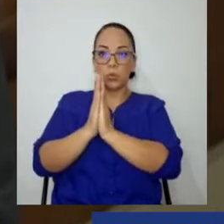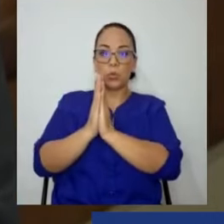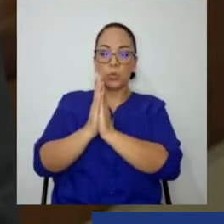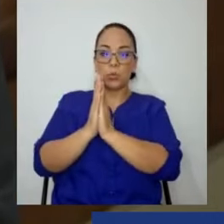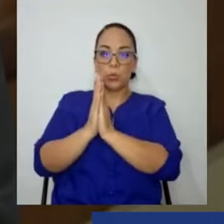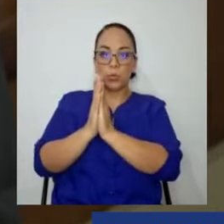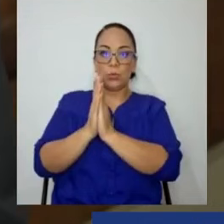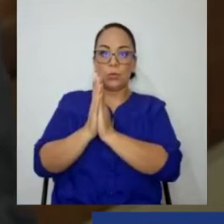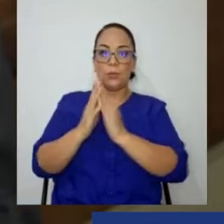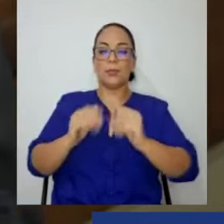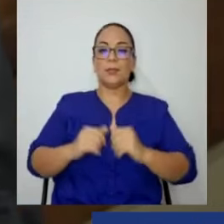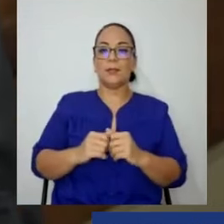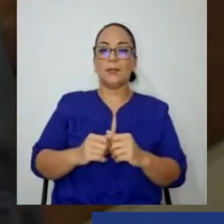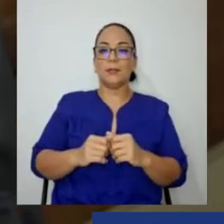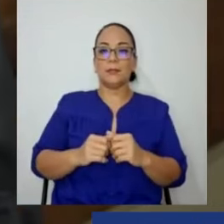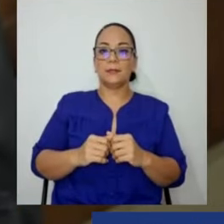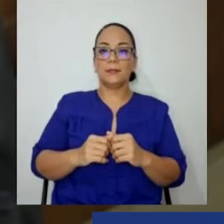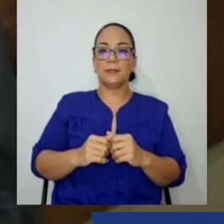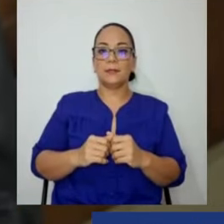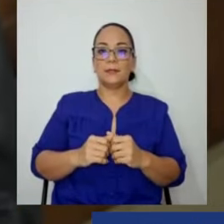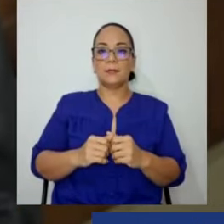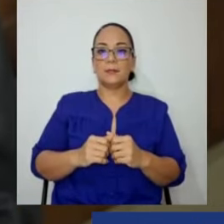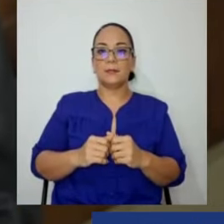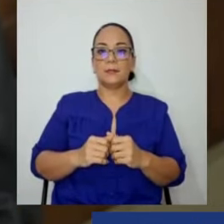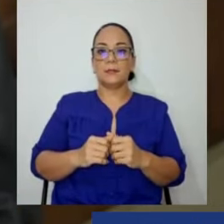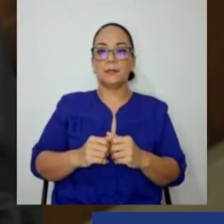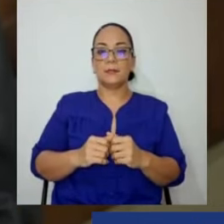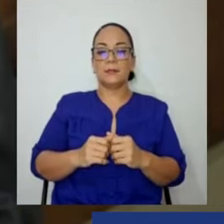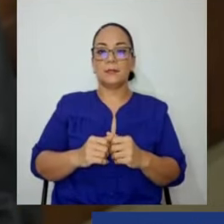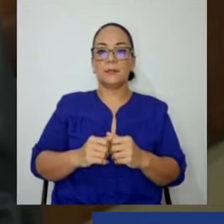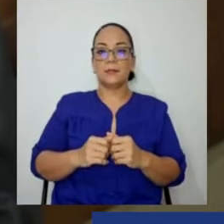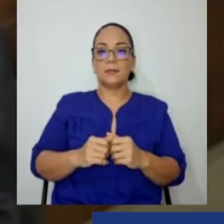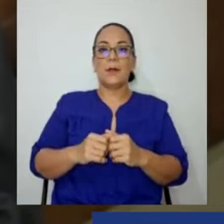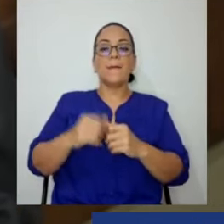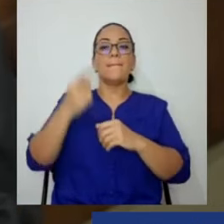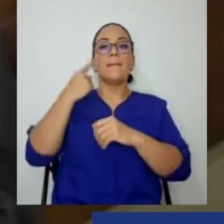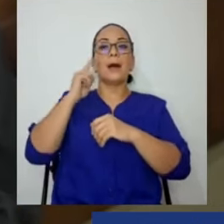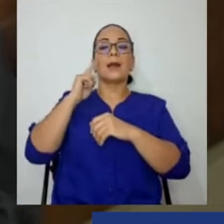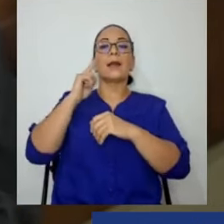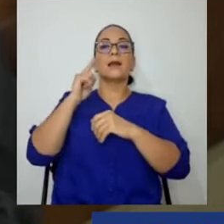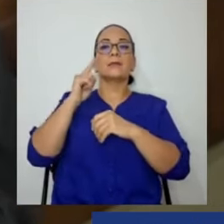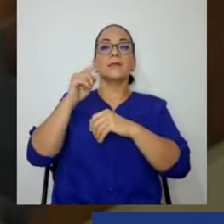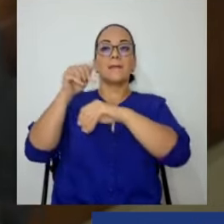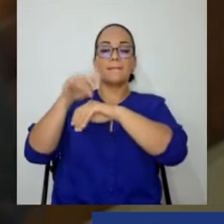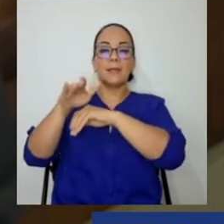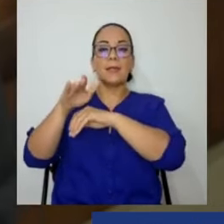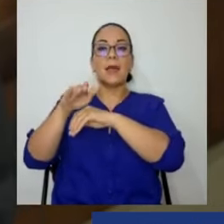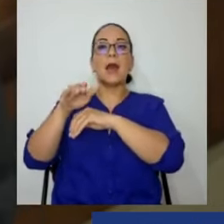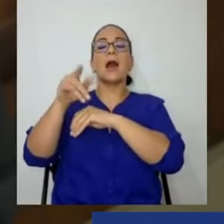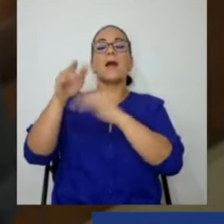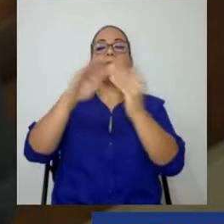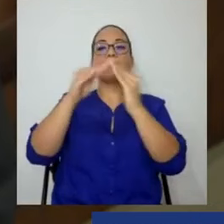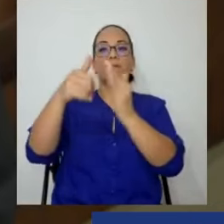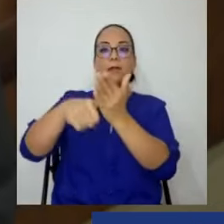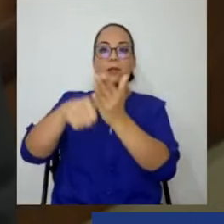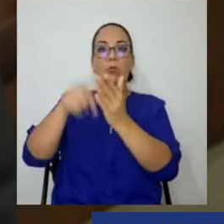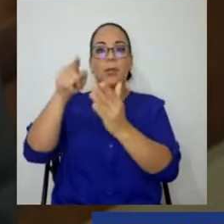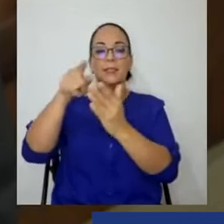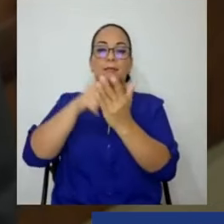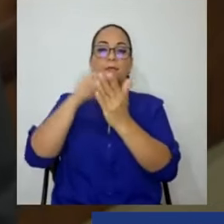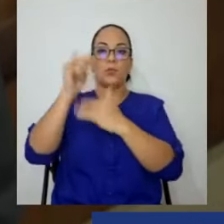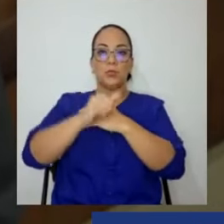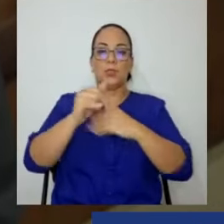se envíe al referéndum este proyecto. Y entonces,